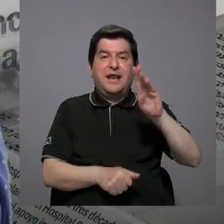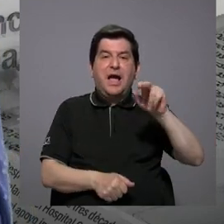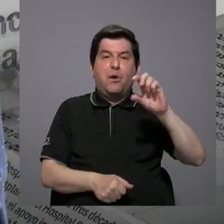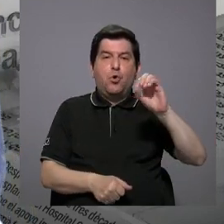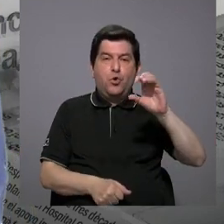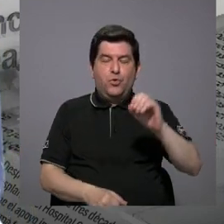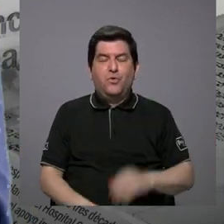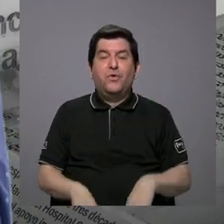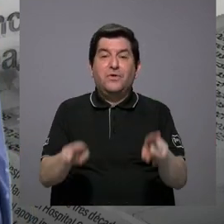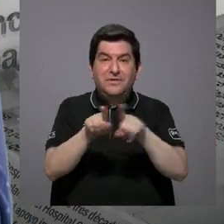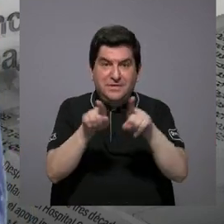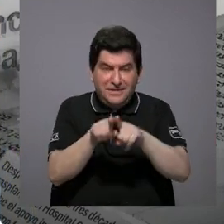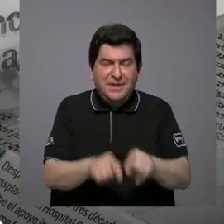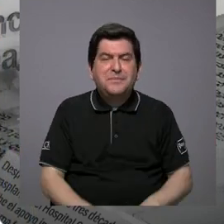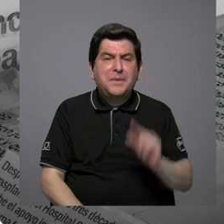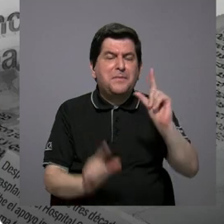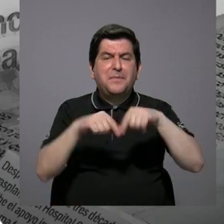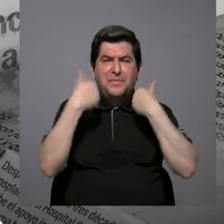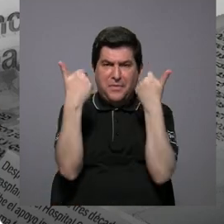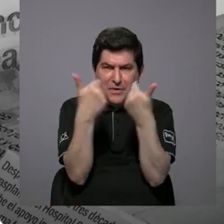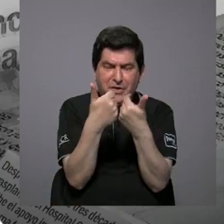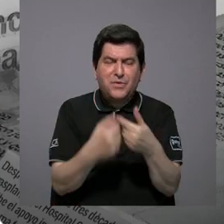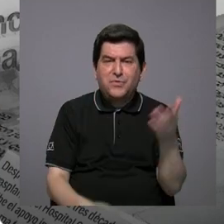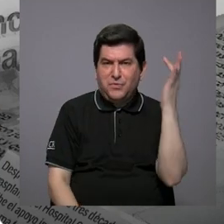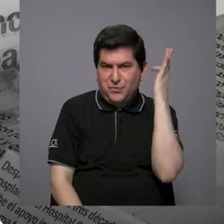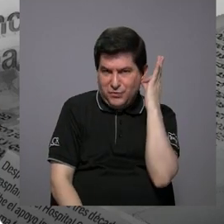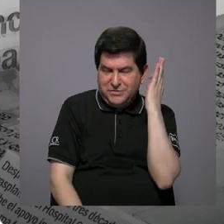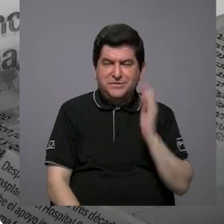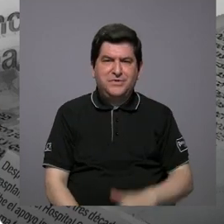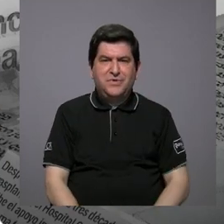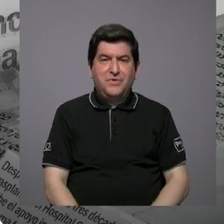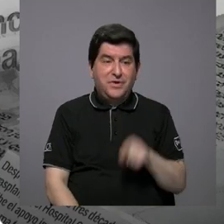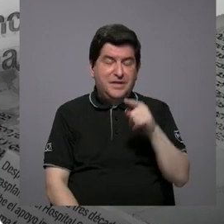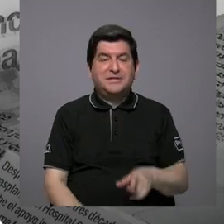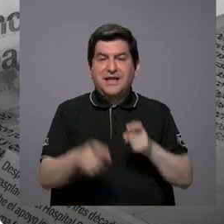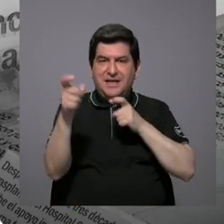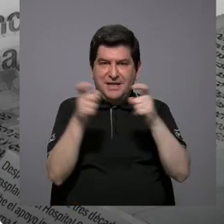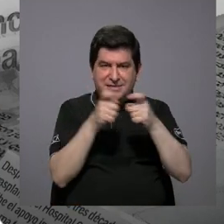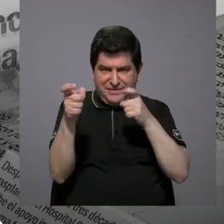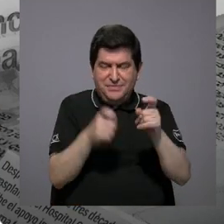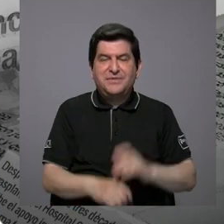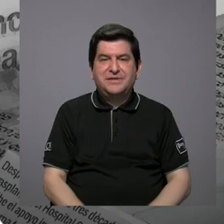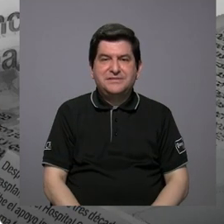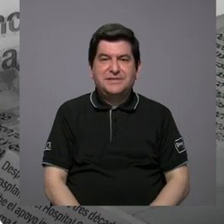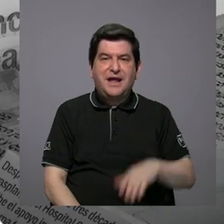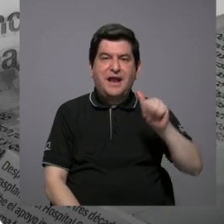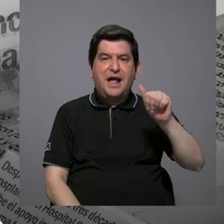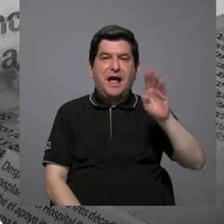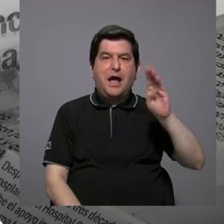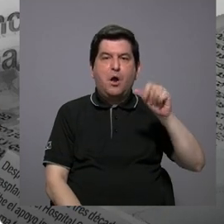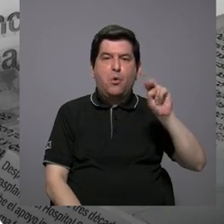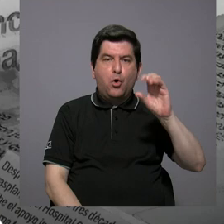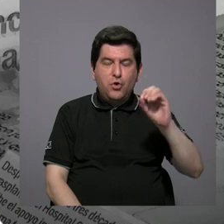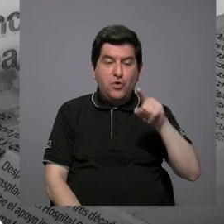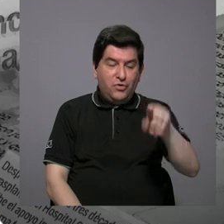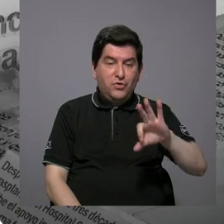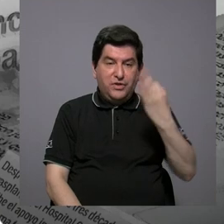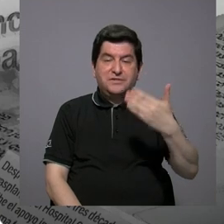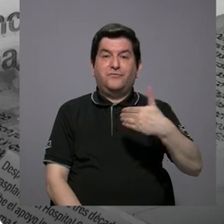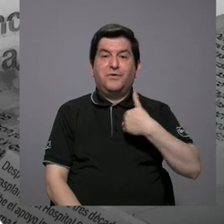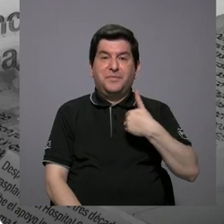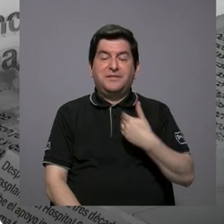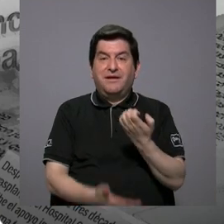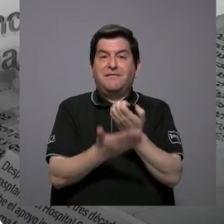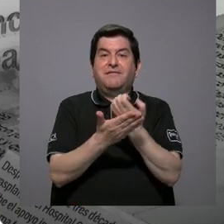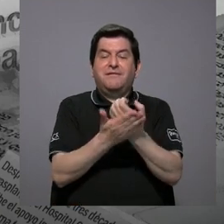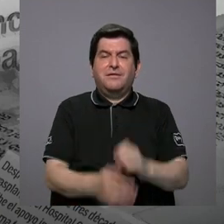una, un pequeño grupo de señoras lo está administrando y con eso tienen su sustento. ¿Verdad?